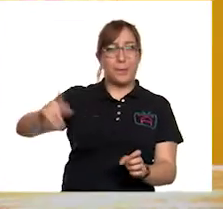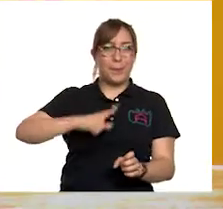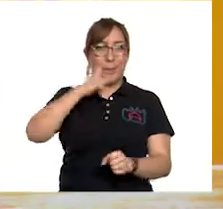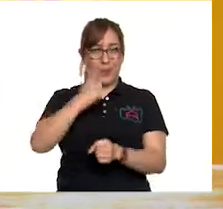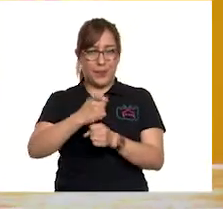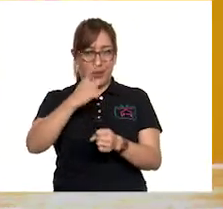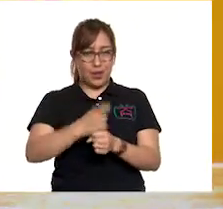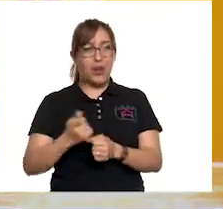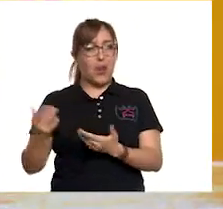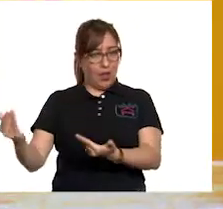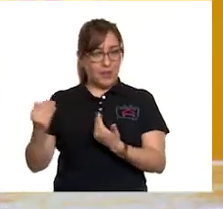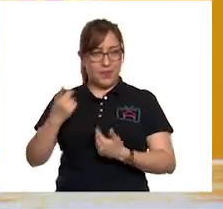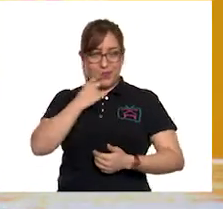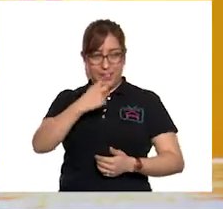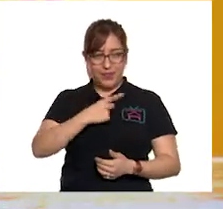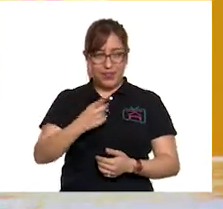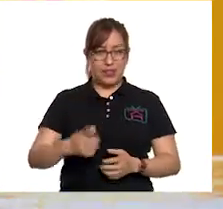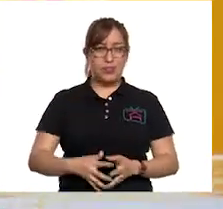ver...